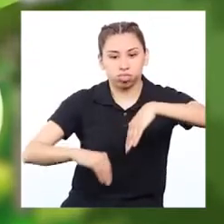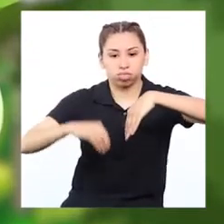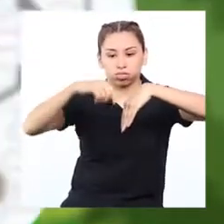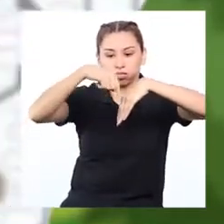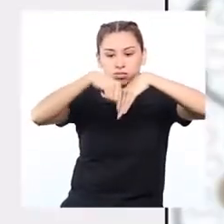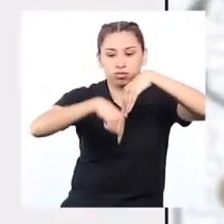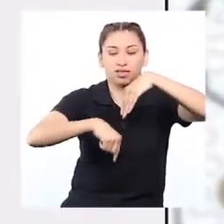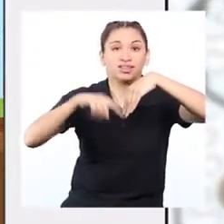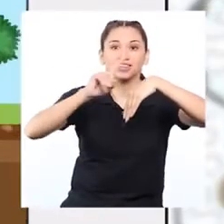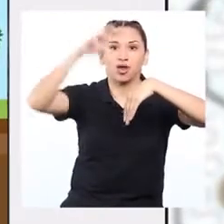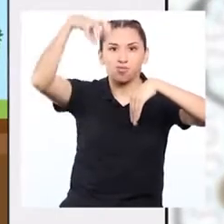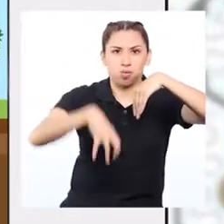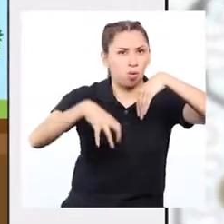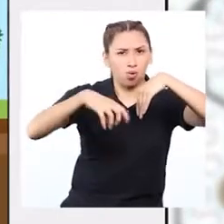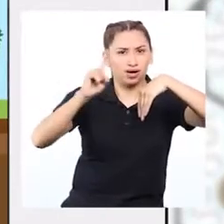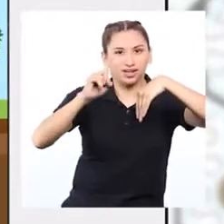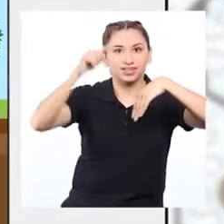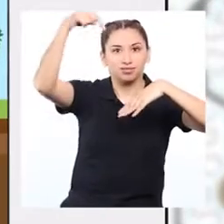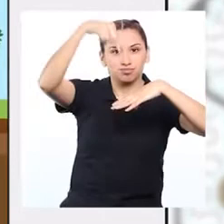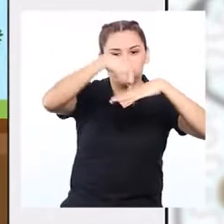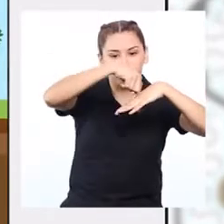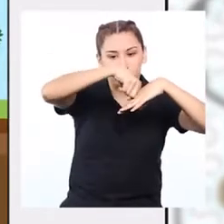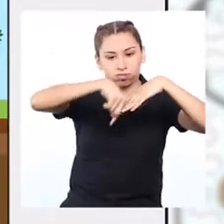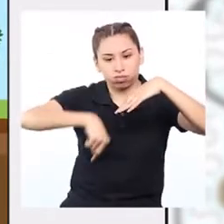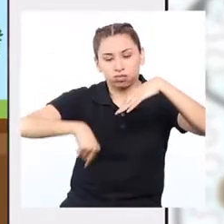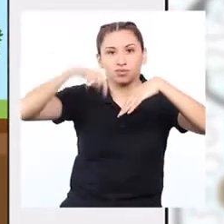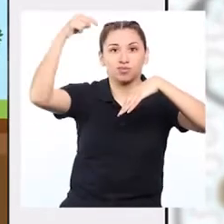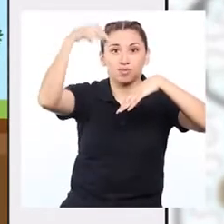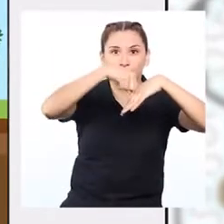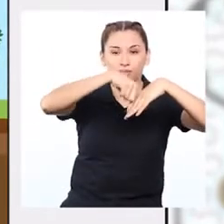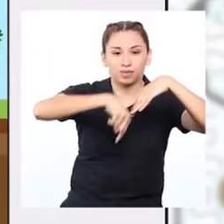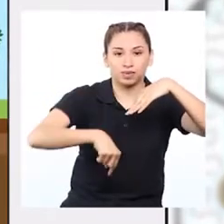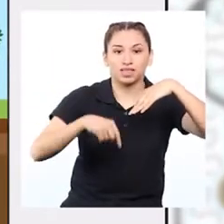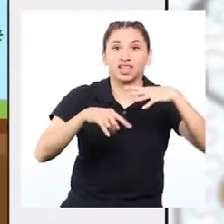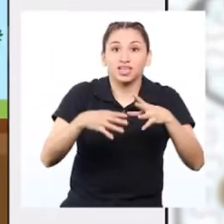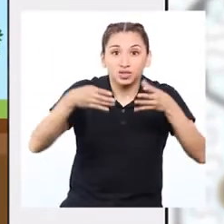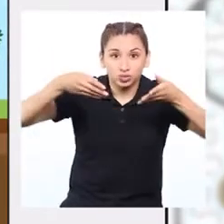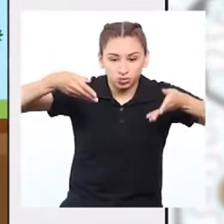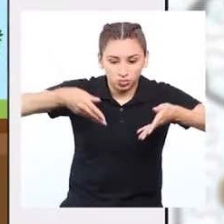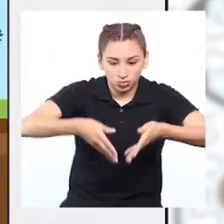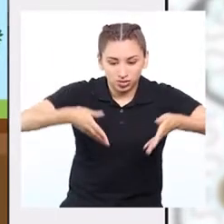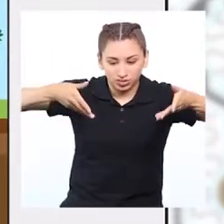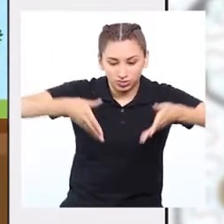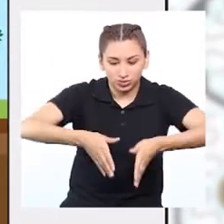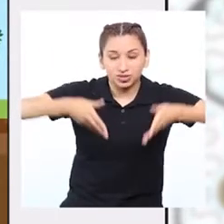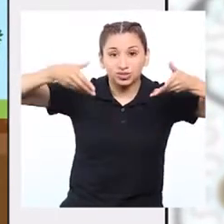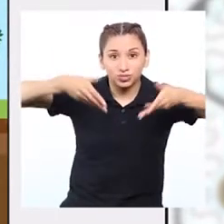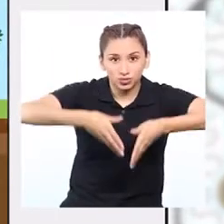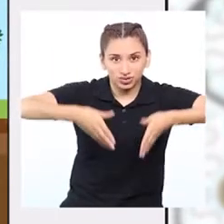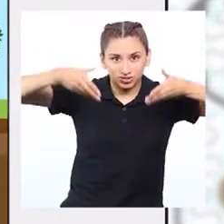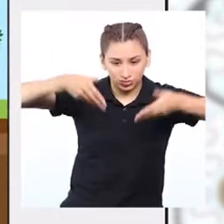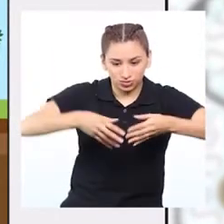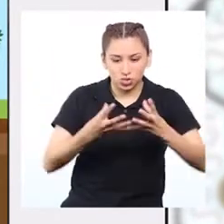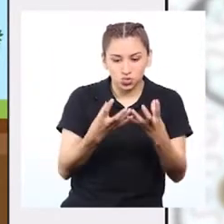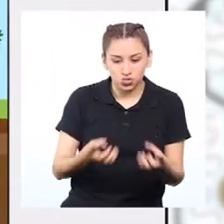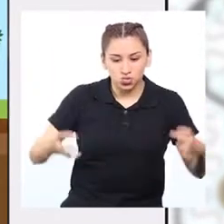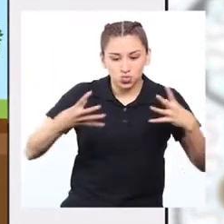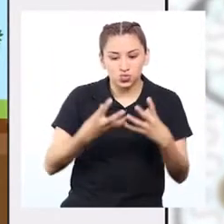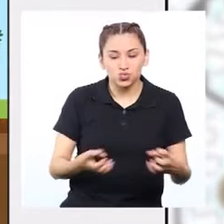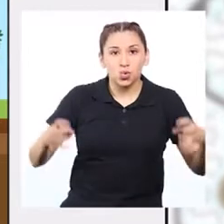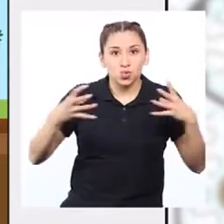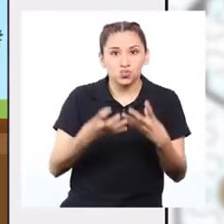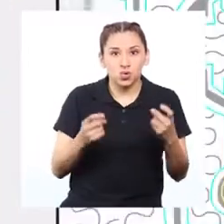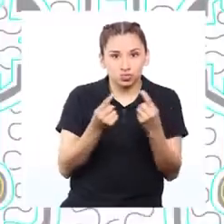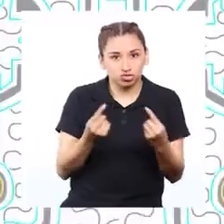las raíces. Y por si fuera poco, los bosques almacenan agua en el suelo y permiten que se filtre hacia los acuíferos